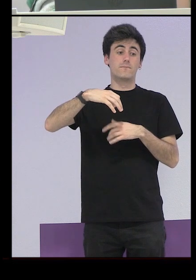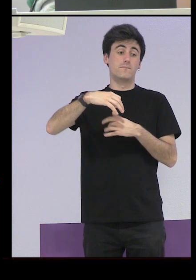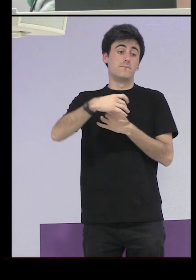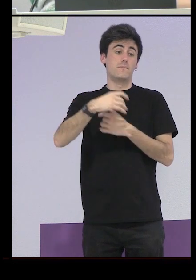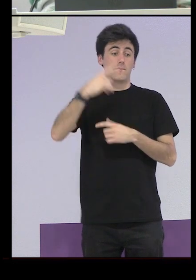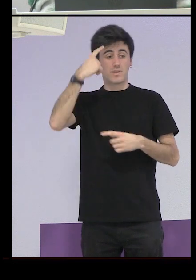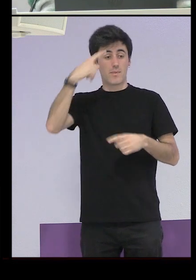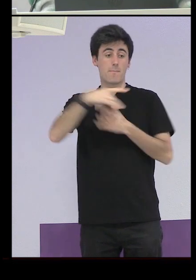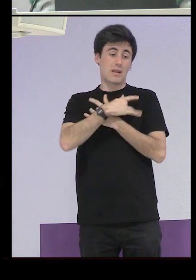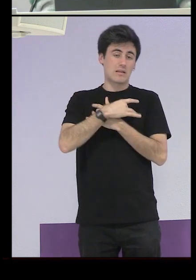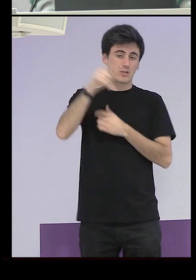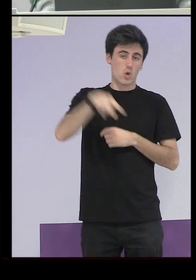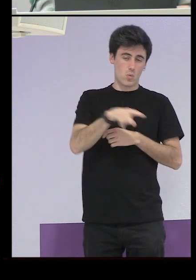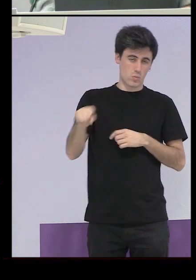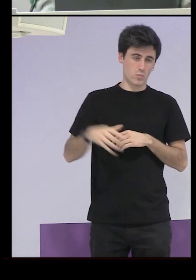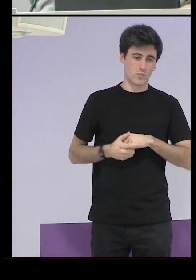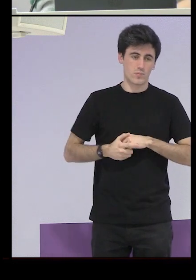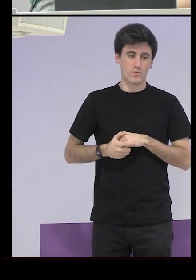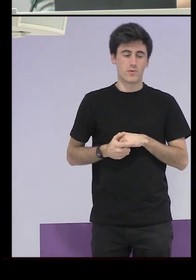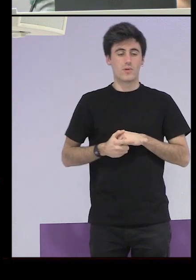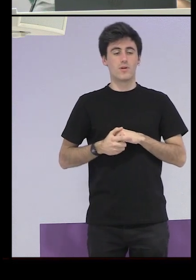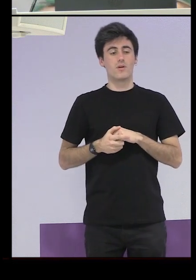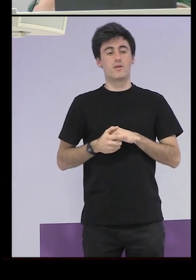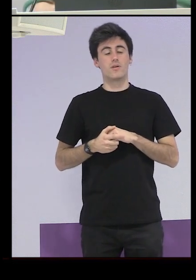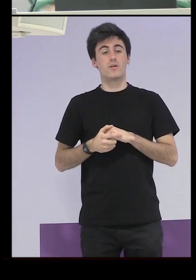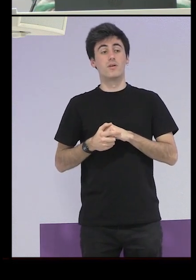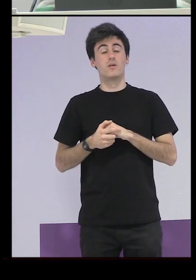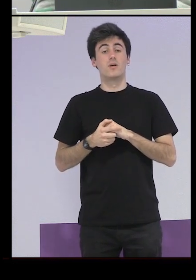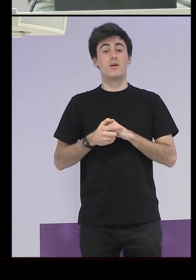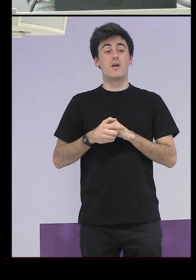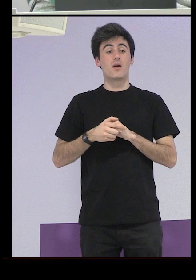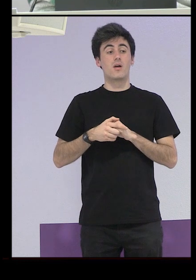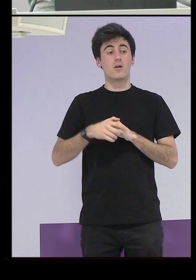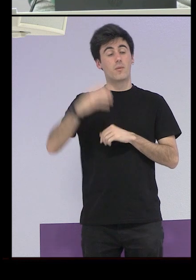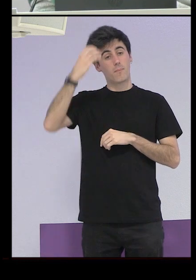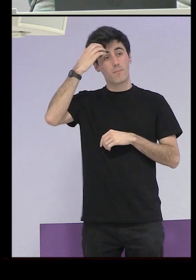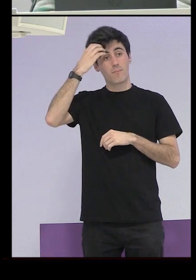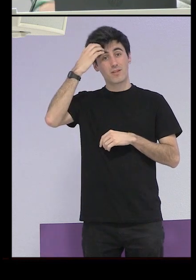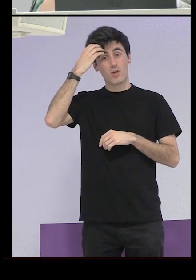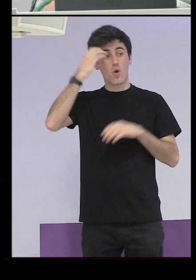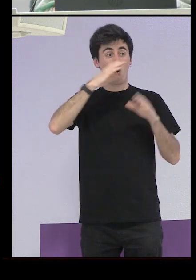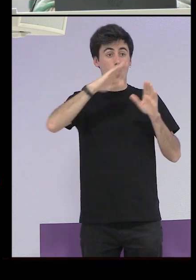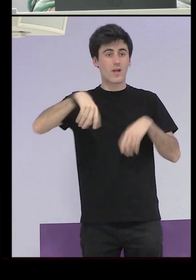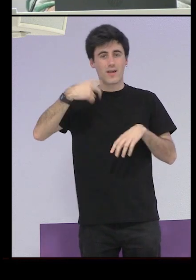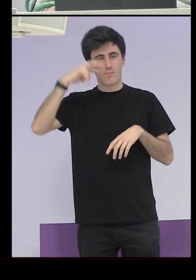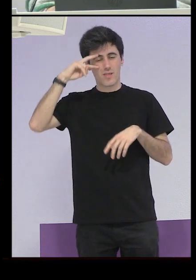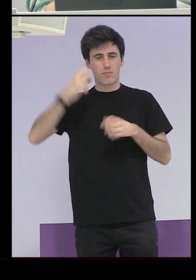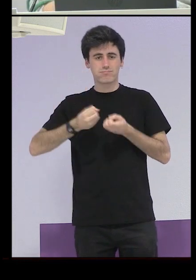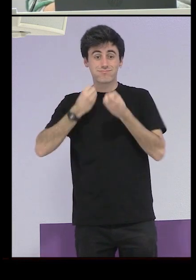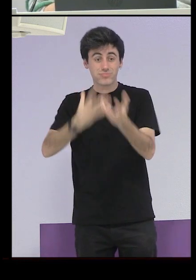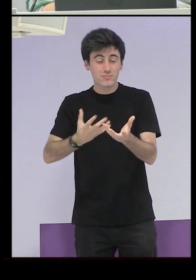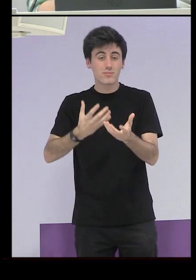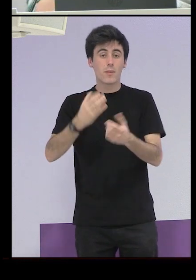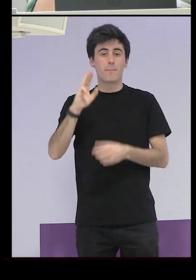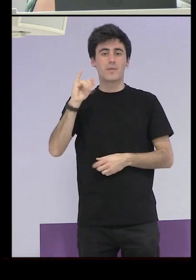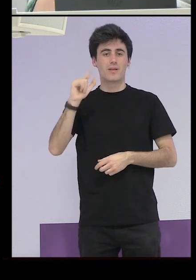una superviviente del patronato Pilar Basi que es una de las últimas que ha dado su testimonio ella estaba en un